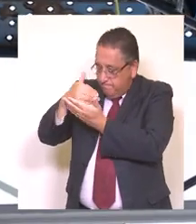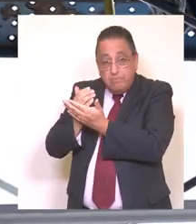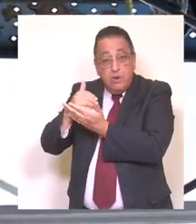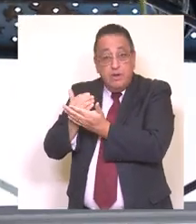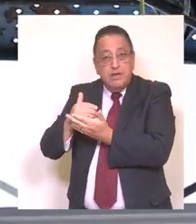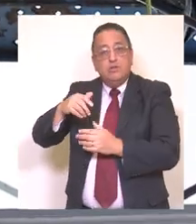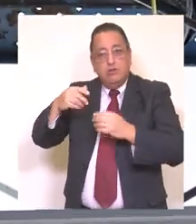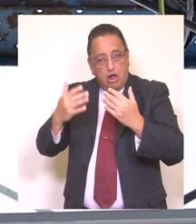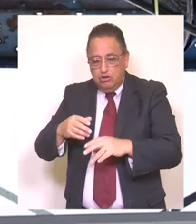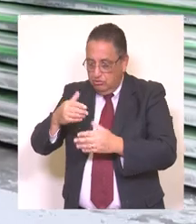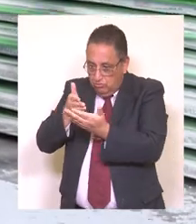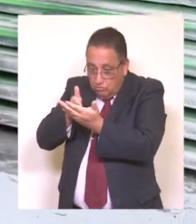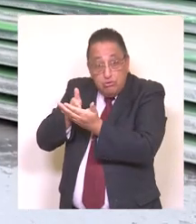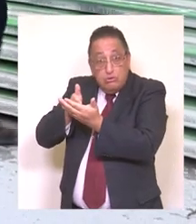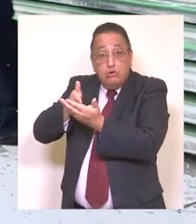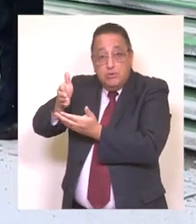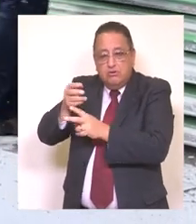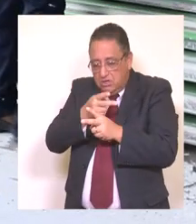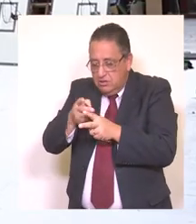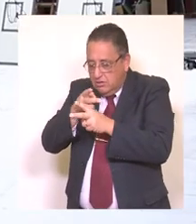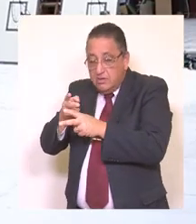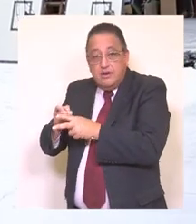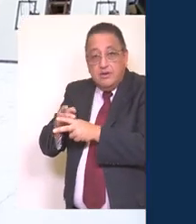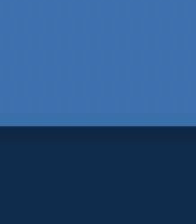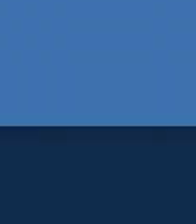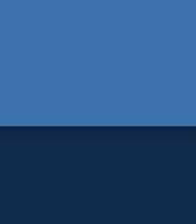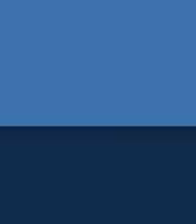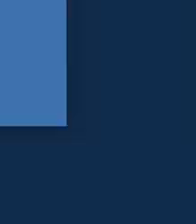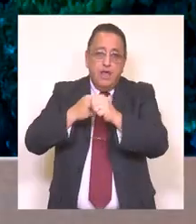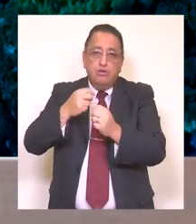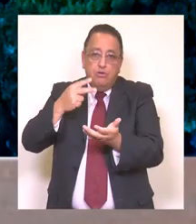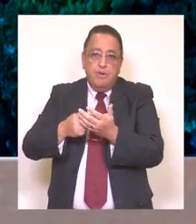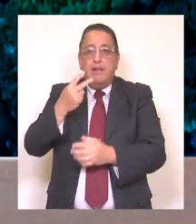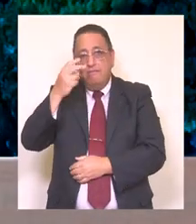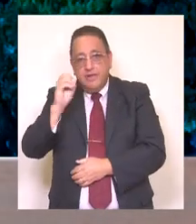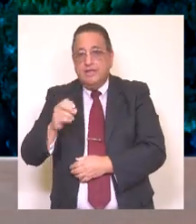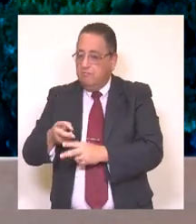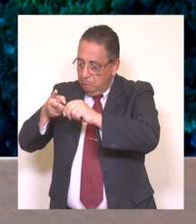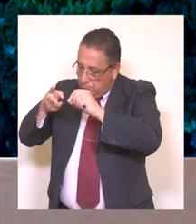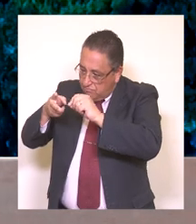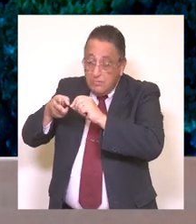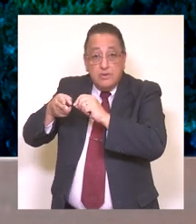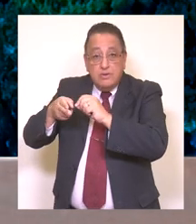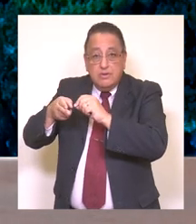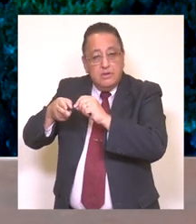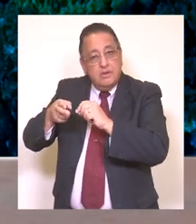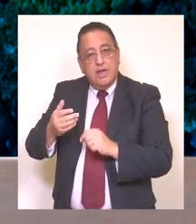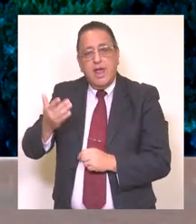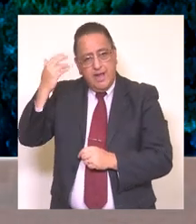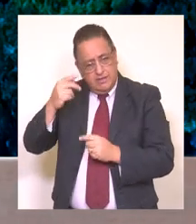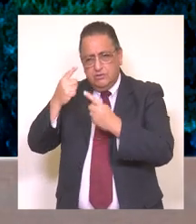ejecución y que, por supuesto, esperamos inaugurar durante el presente año. A las obras de infraestructura señaladas, quiero